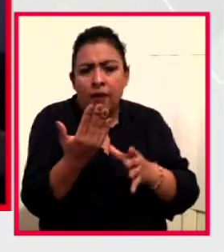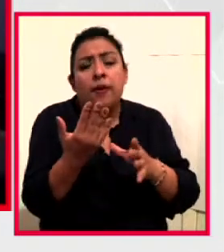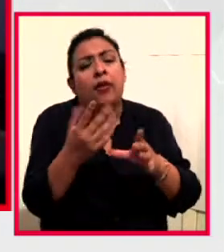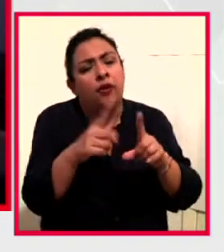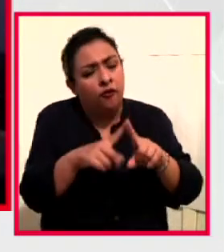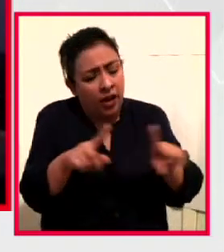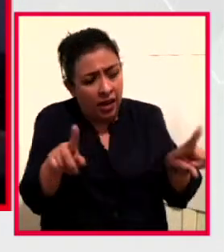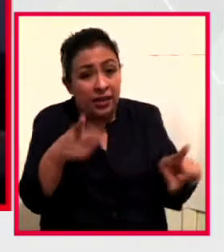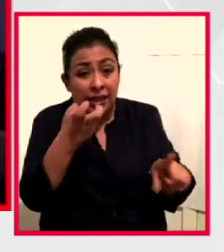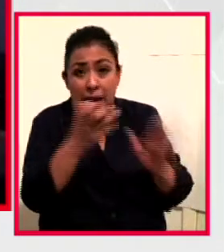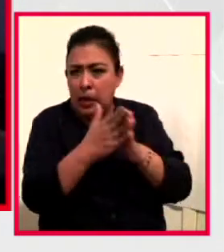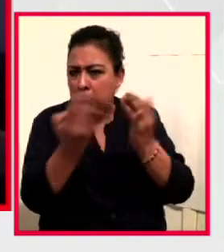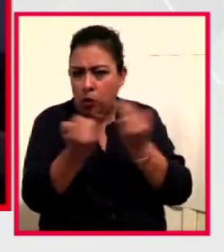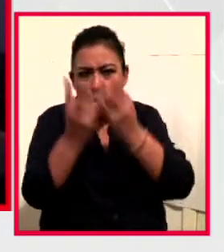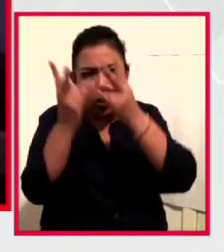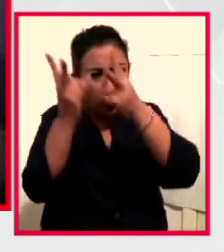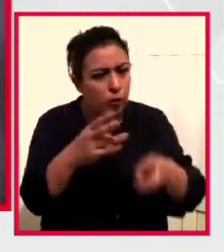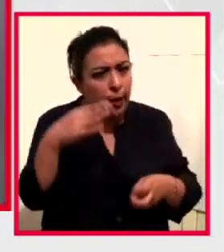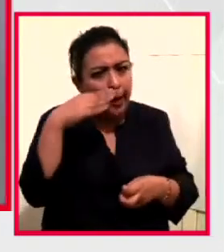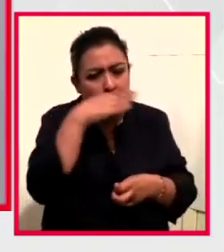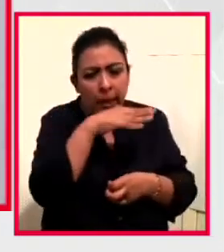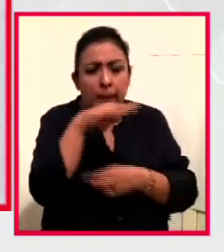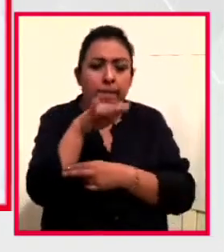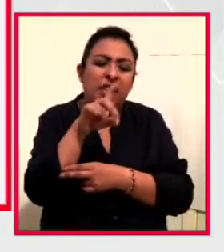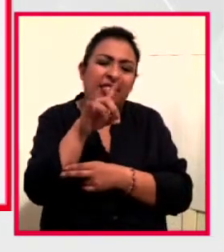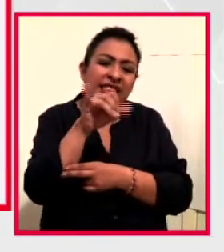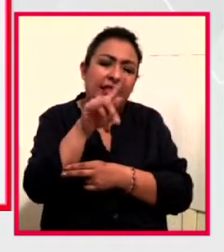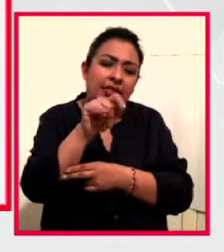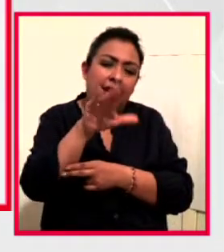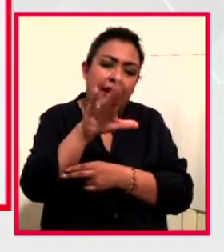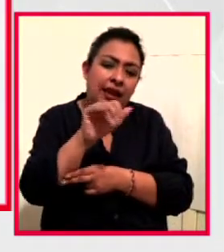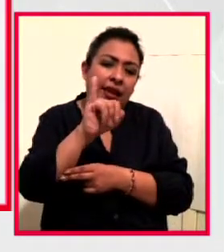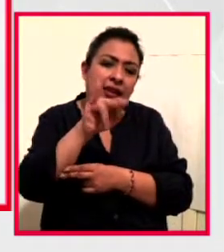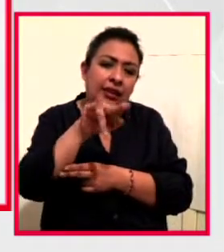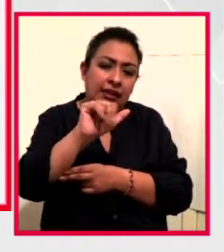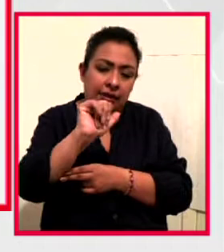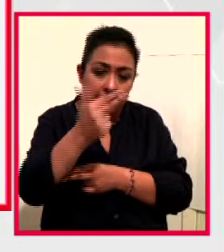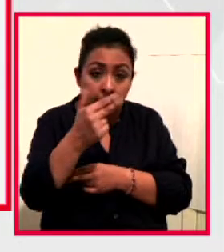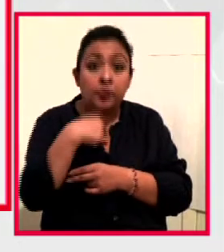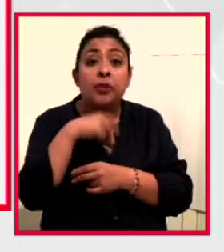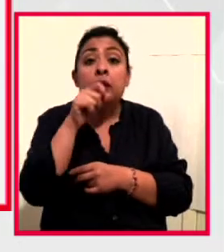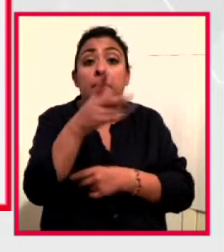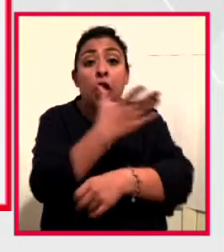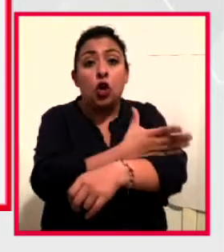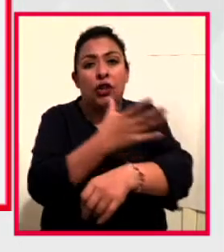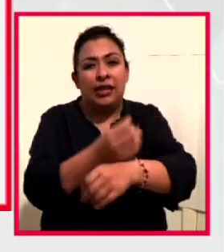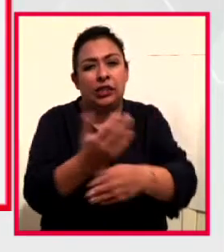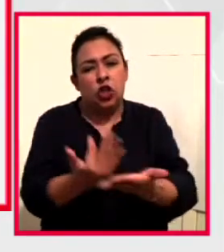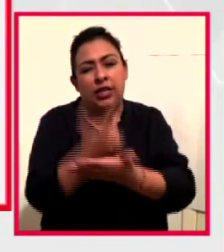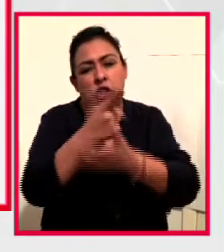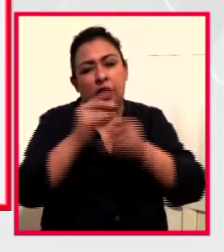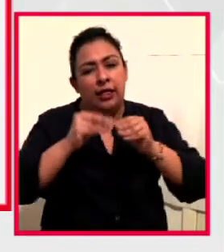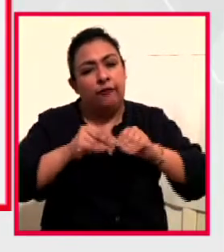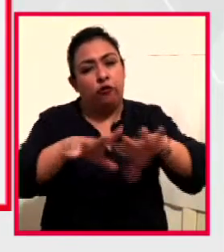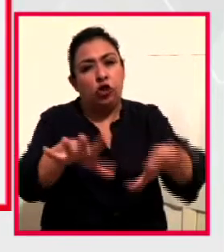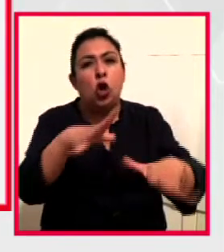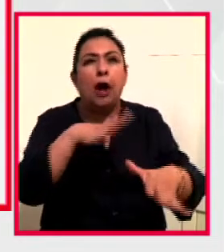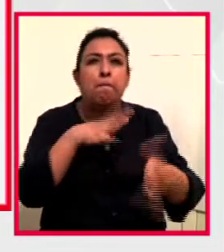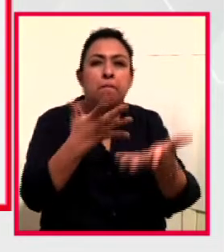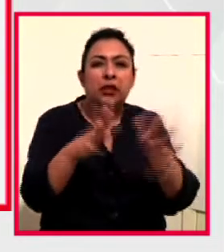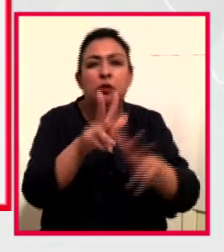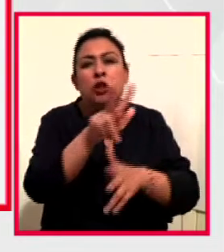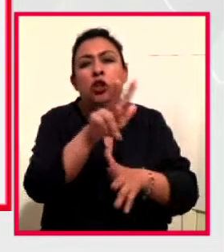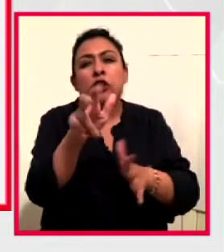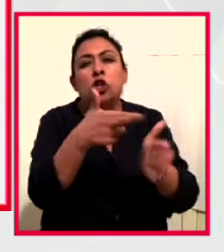manera gratuita a través de Mediateca de Lina. Además, la Coordinación Nacional de Difusión produce alrededor de 18